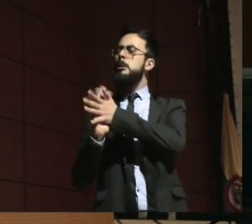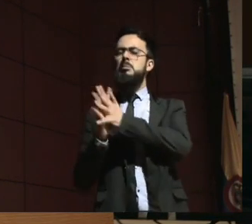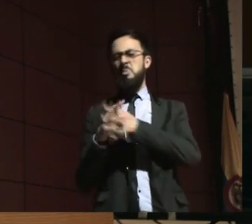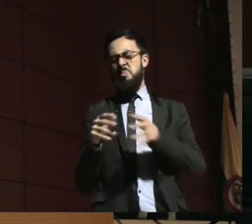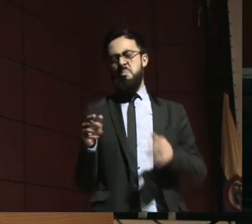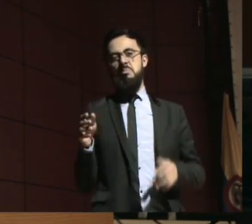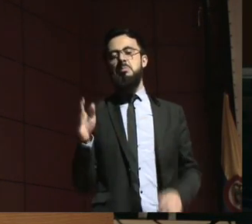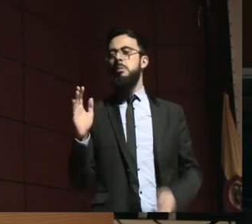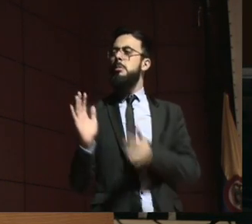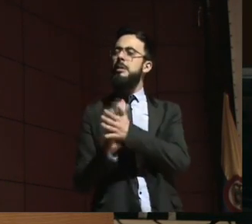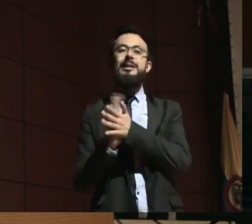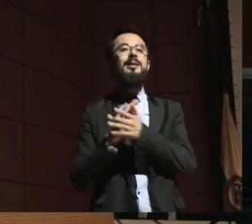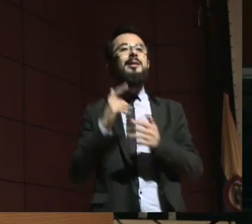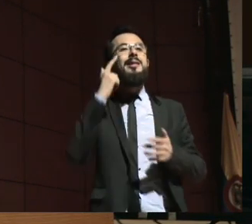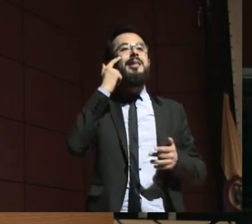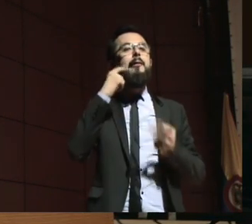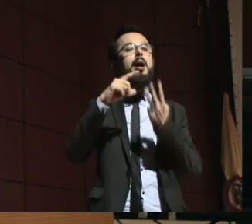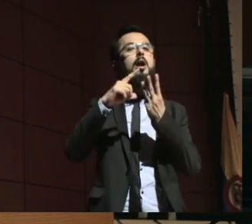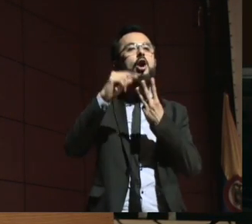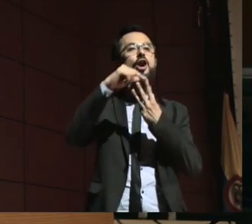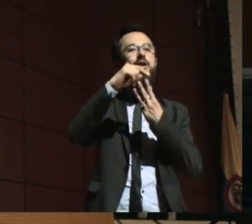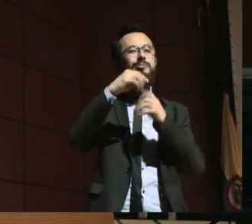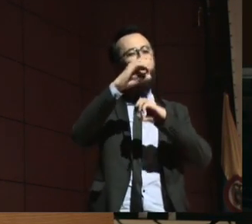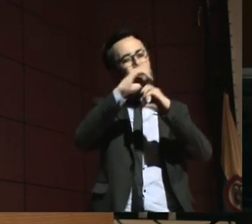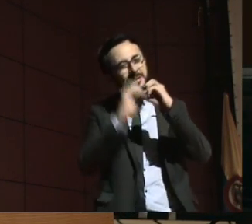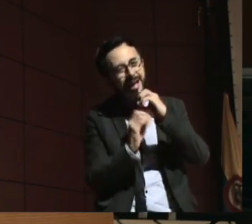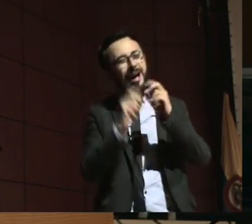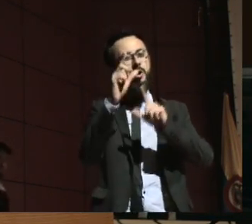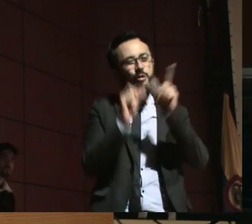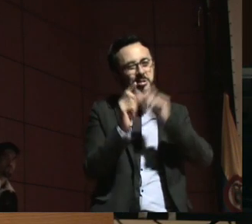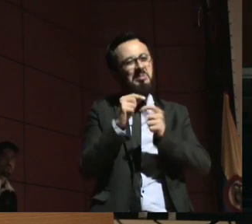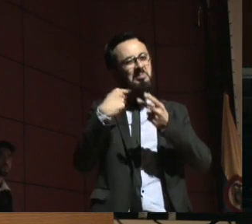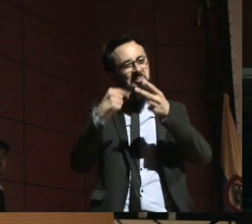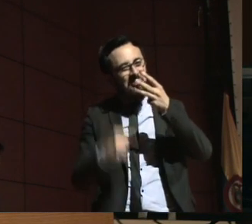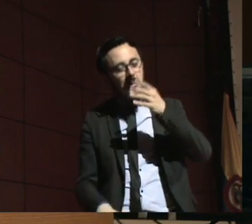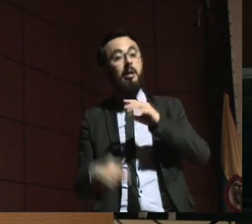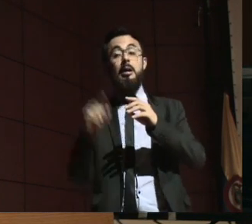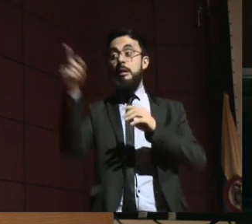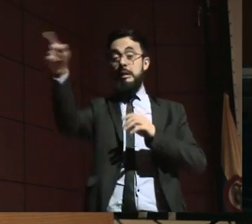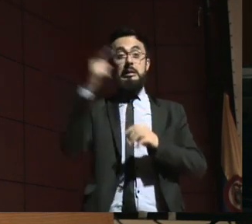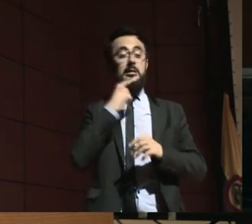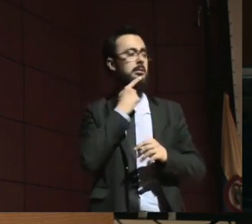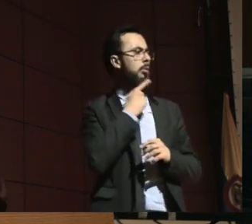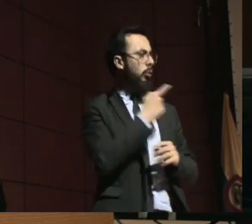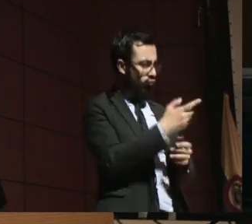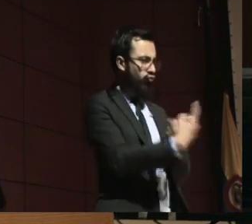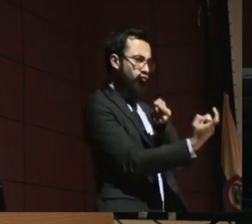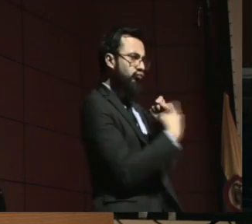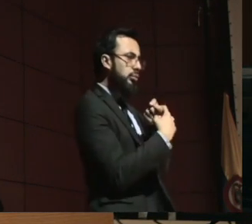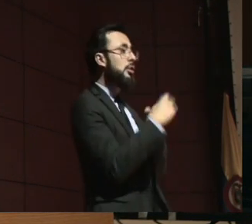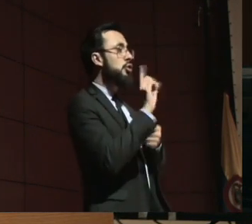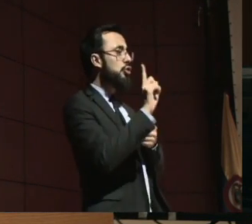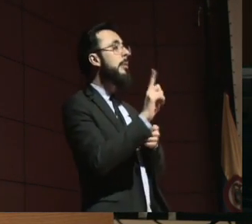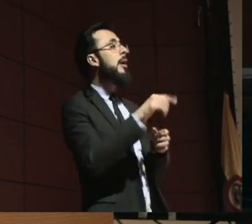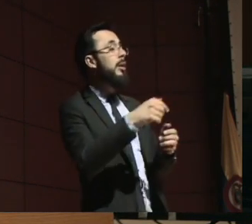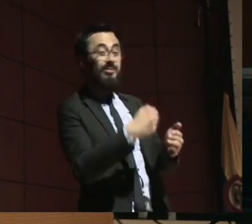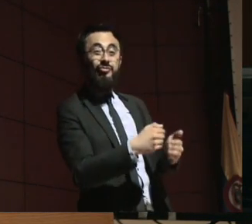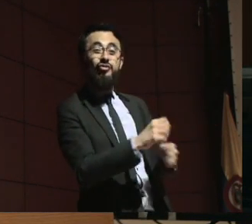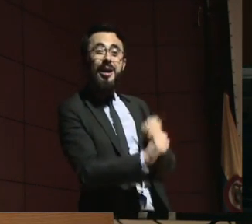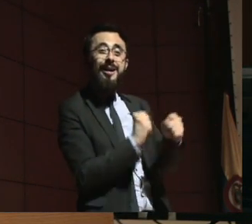acceder a una caja de compensación, una niña de nueve años le estaban pidiendo la calificación de la Junta Regional.